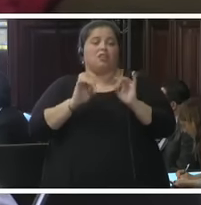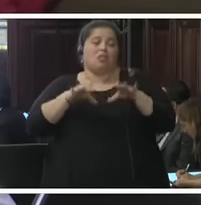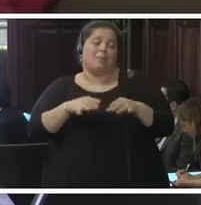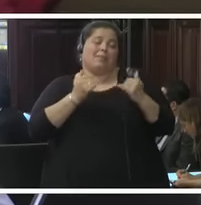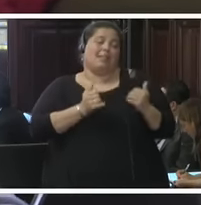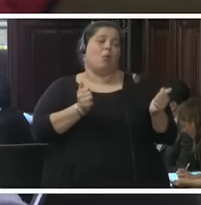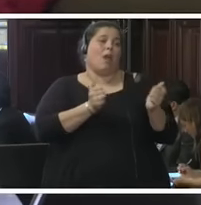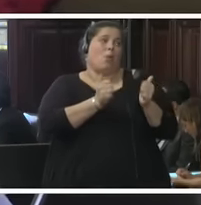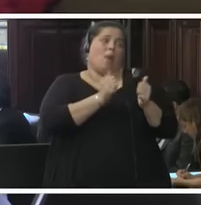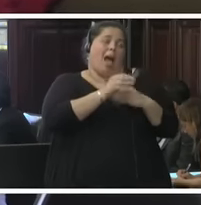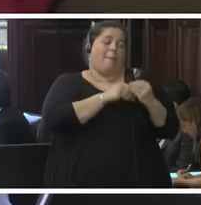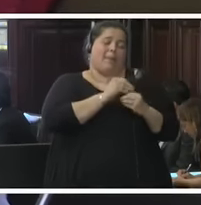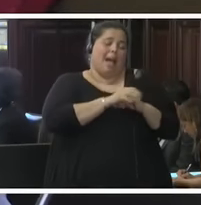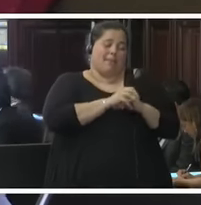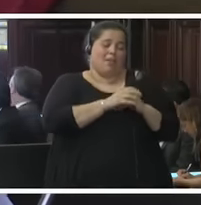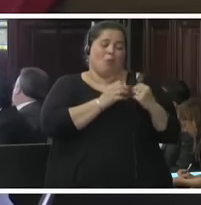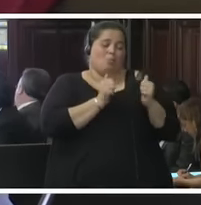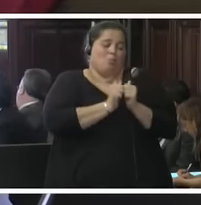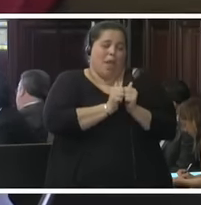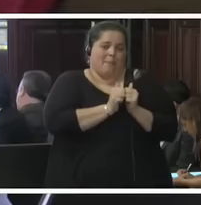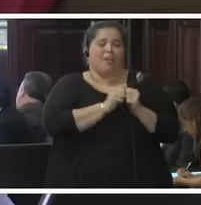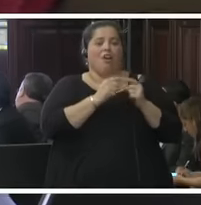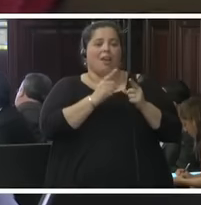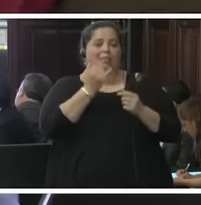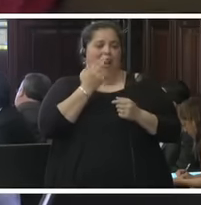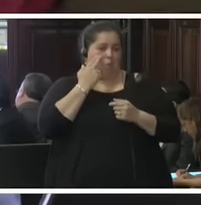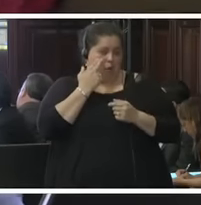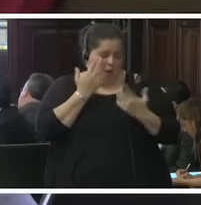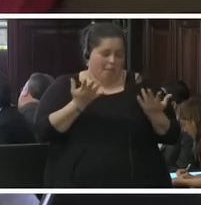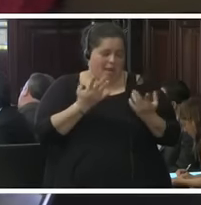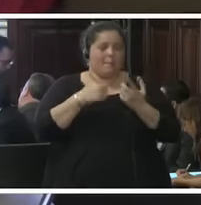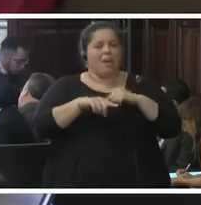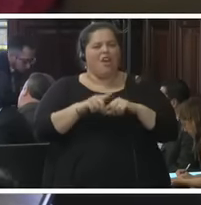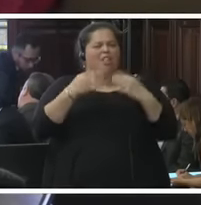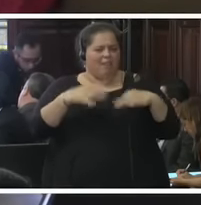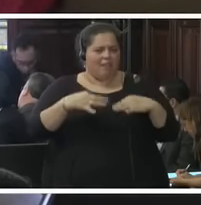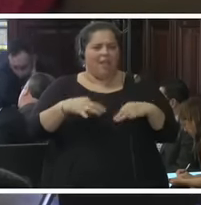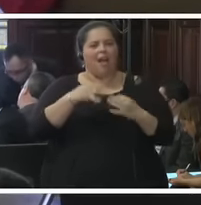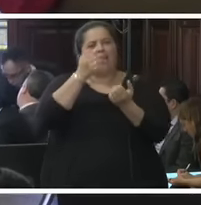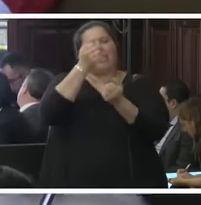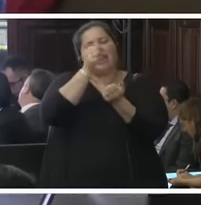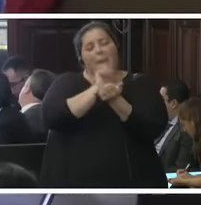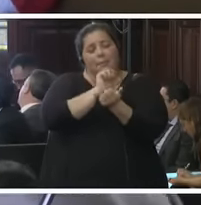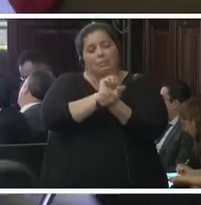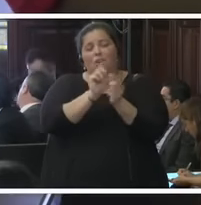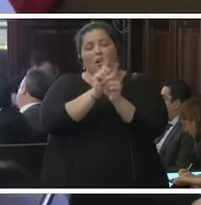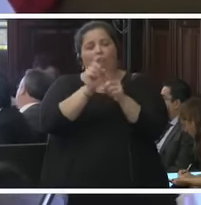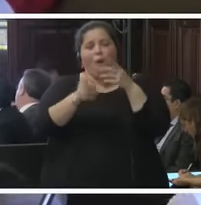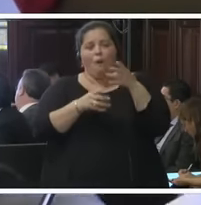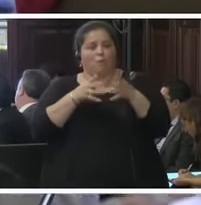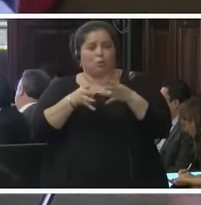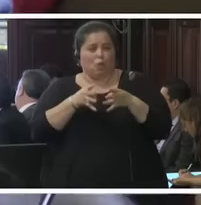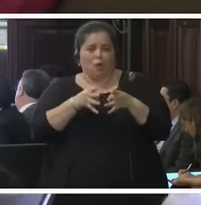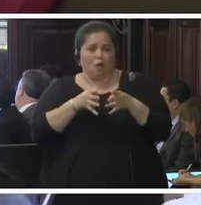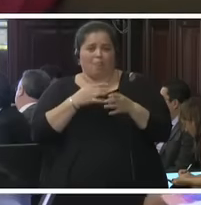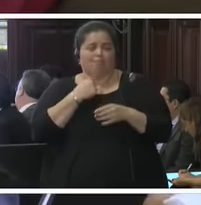muy íntimos que se meten en problemas. Pero no funcionan las prisiones. Yo he visto buena gente que va a la cárcel